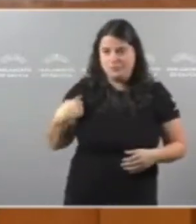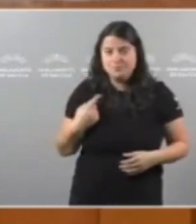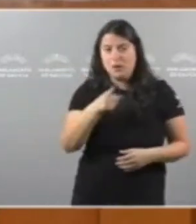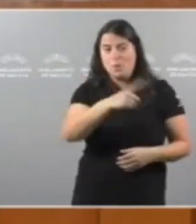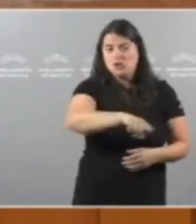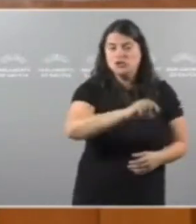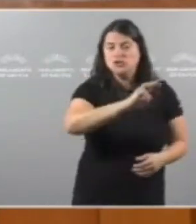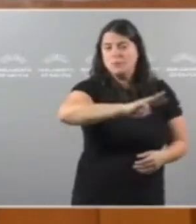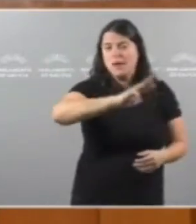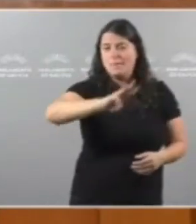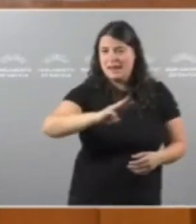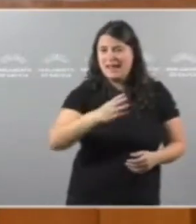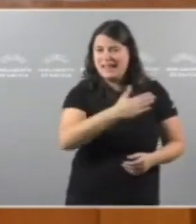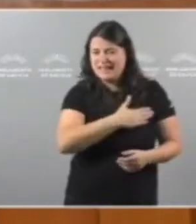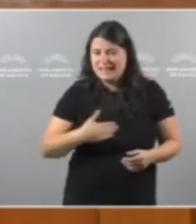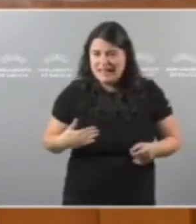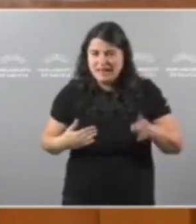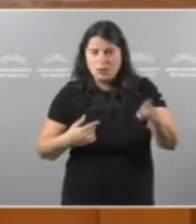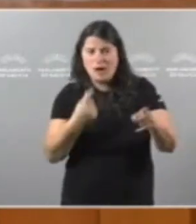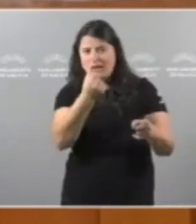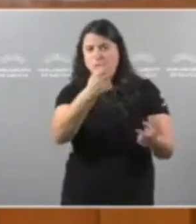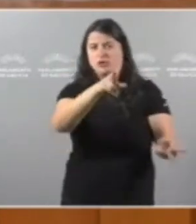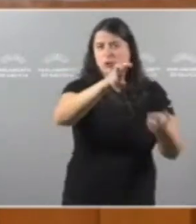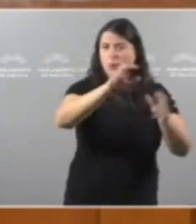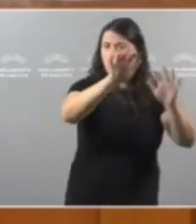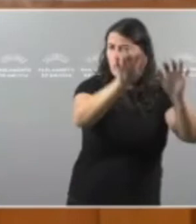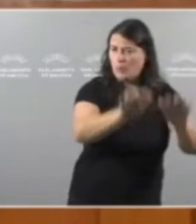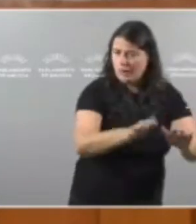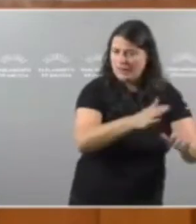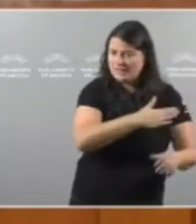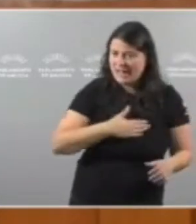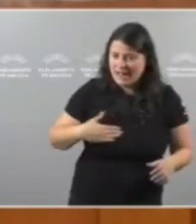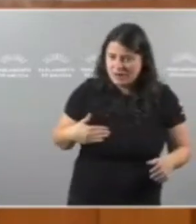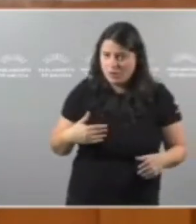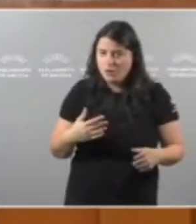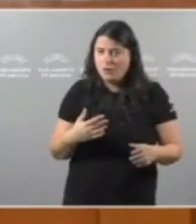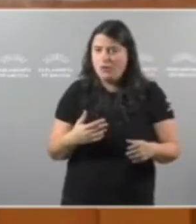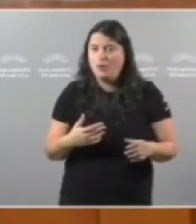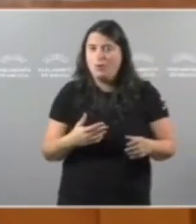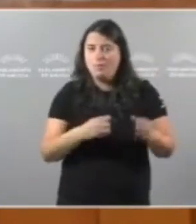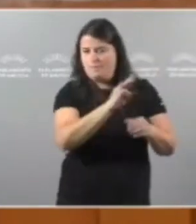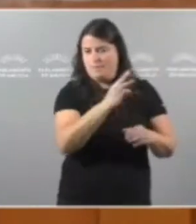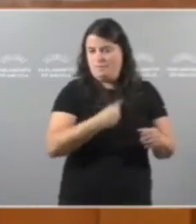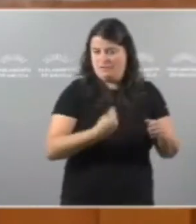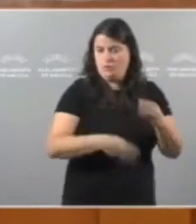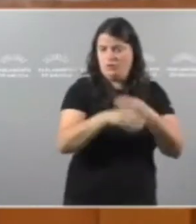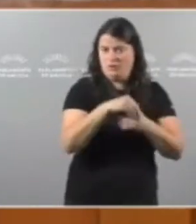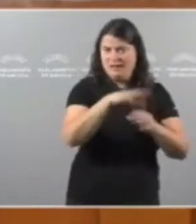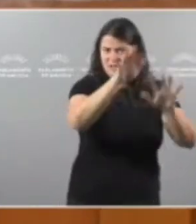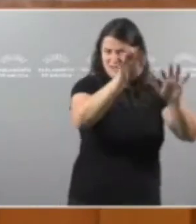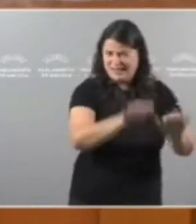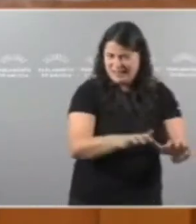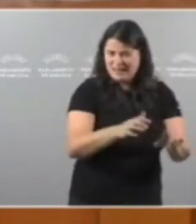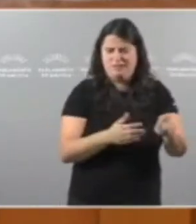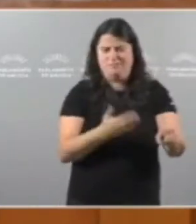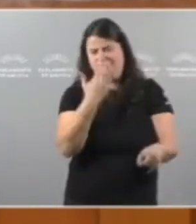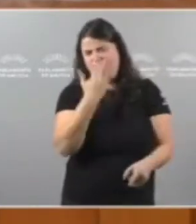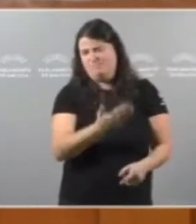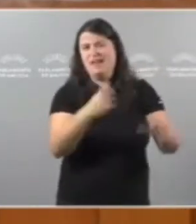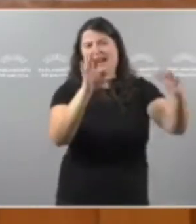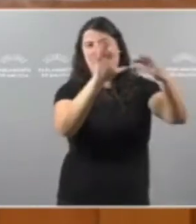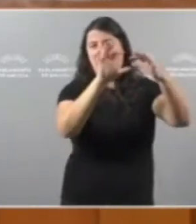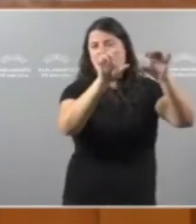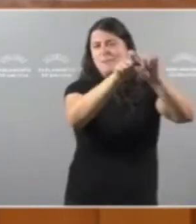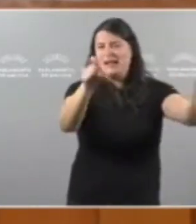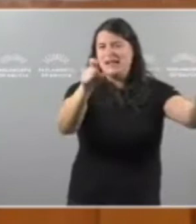PP Ainda pretenden rebaixer os impostos Coas enmendas que presenta o Partido Popular De verdade Deixen de abrazarse as